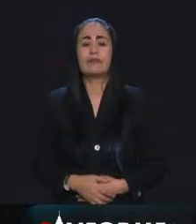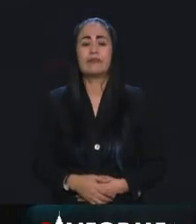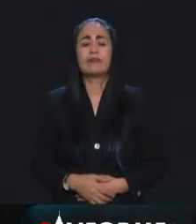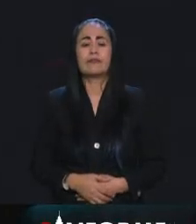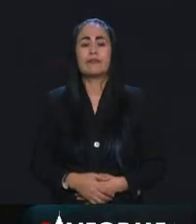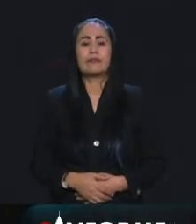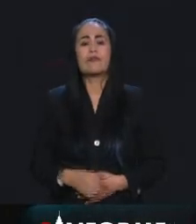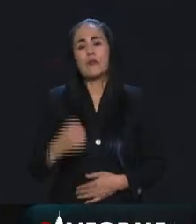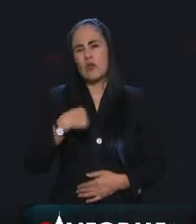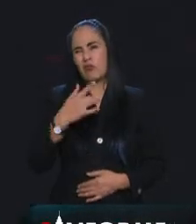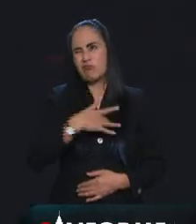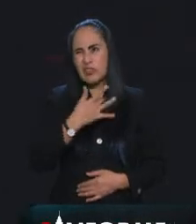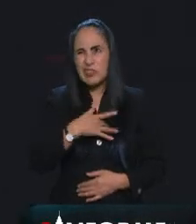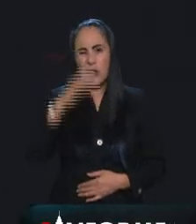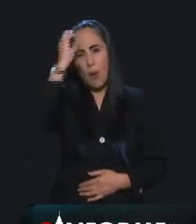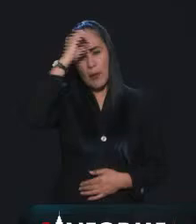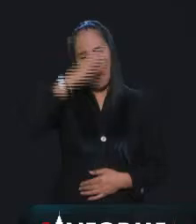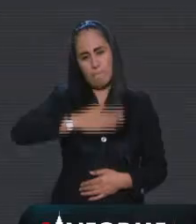político